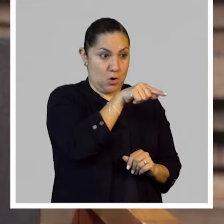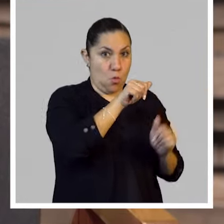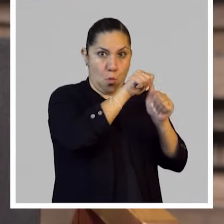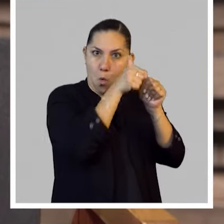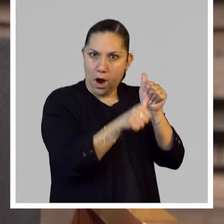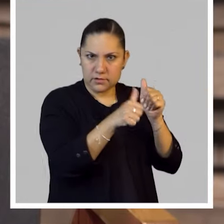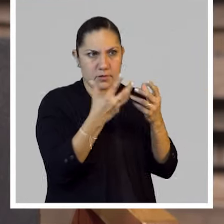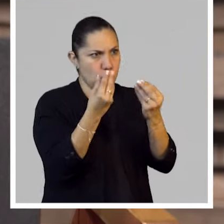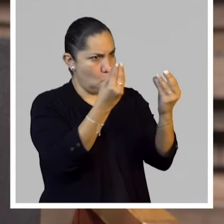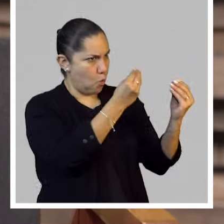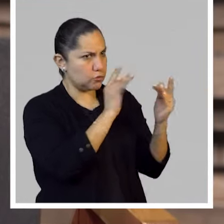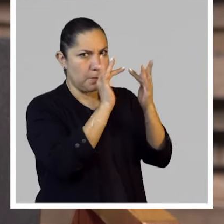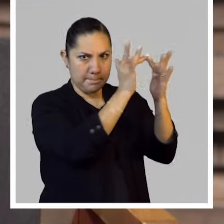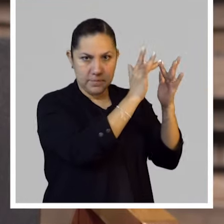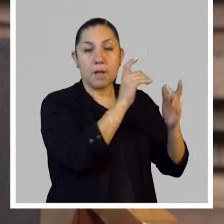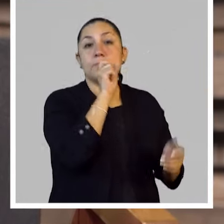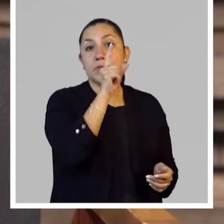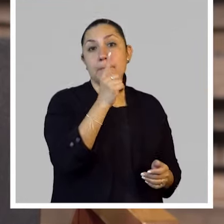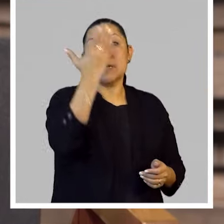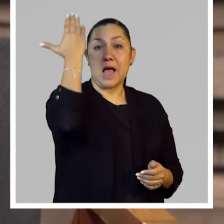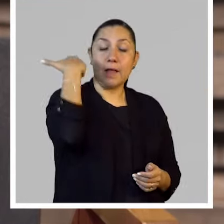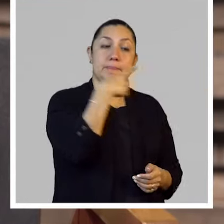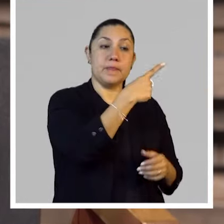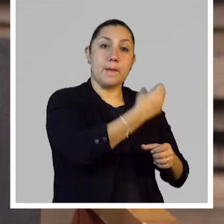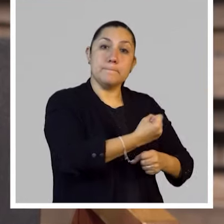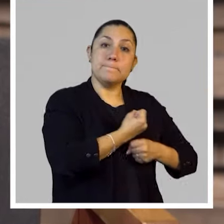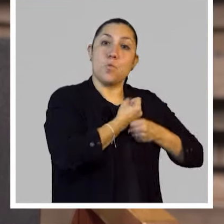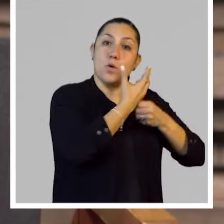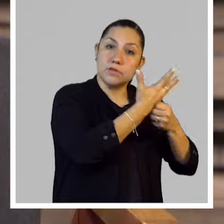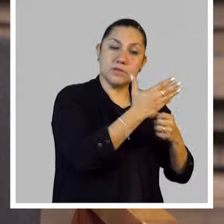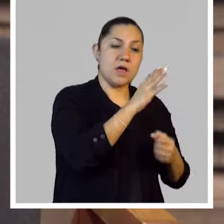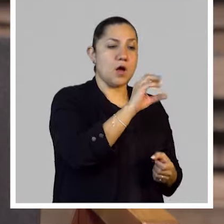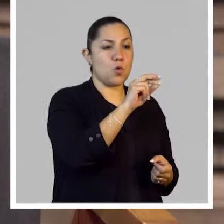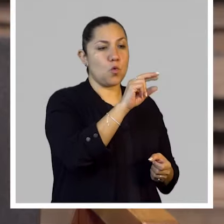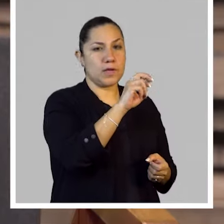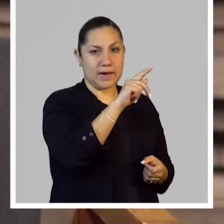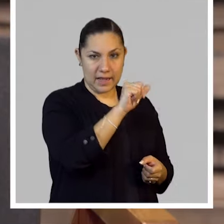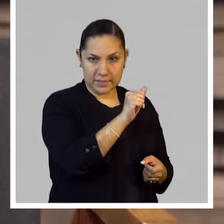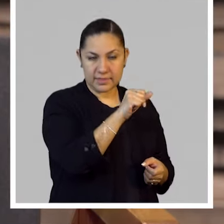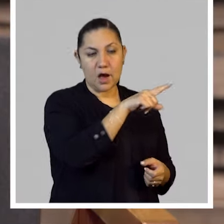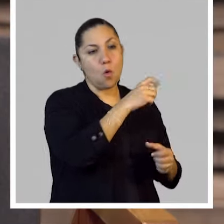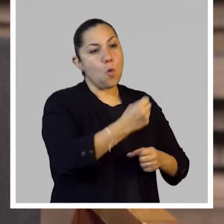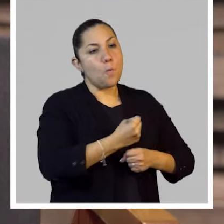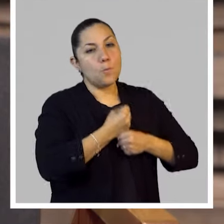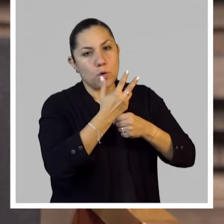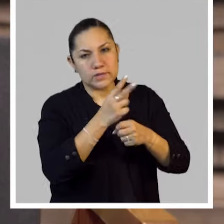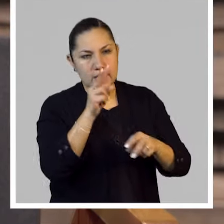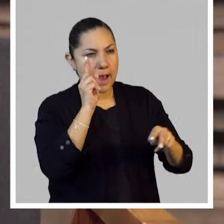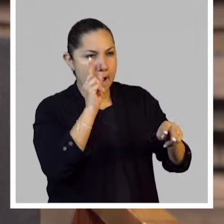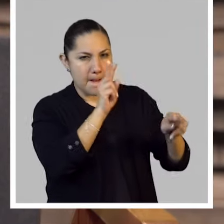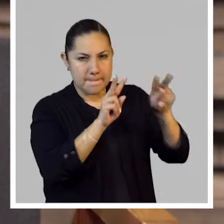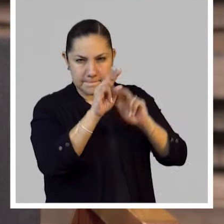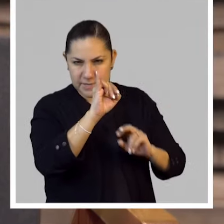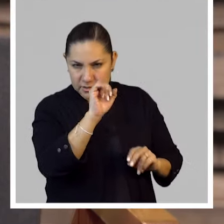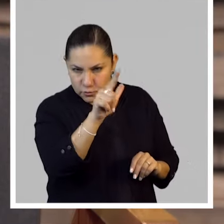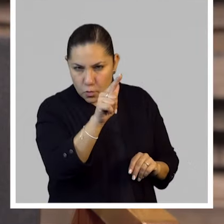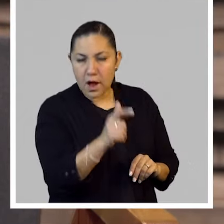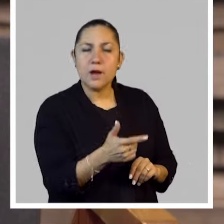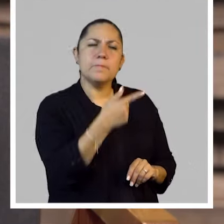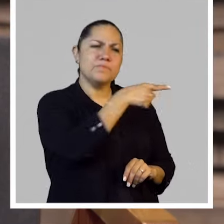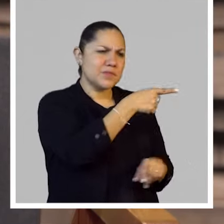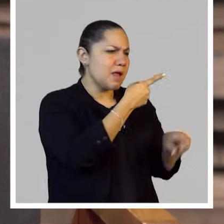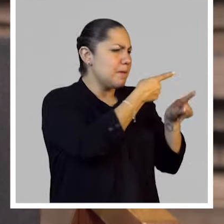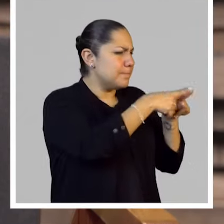Había, estaba la influencia de la poesía concreta, de la poesía visual, de ciertas publicaciones como El Corno Emplumado, de